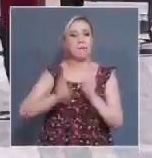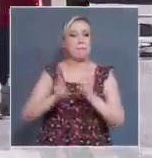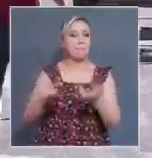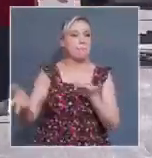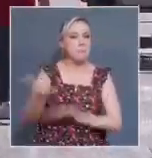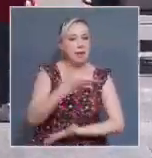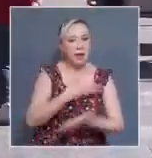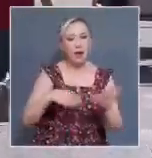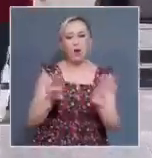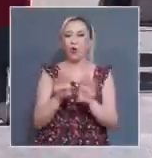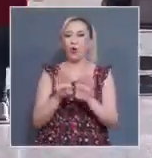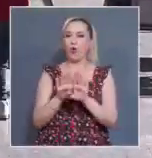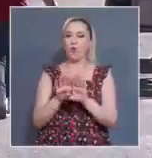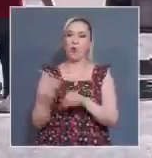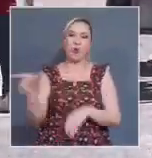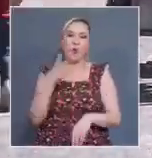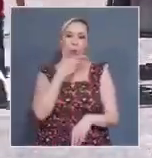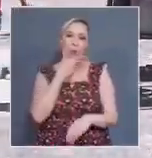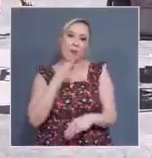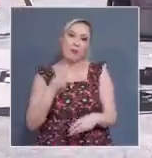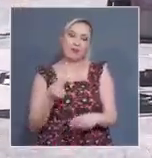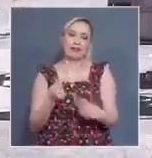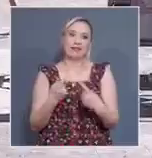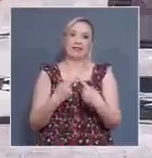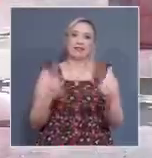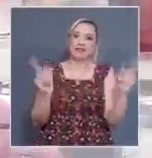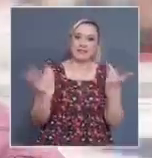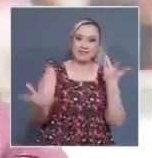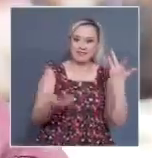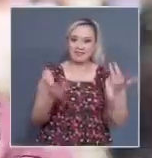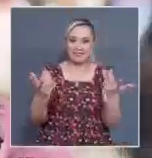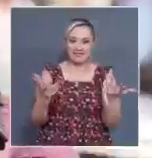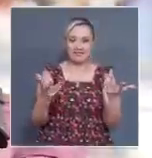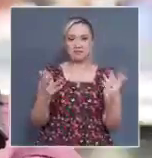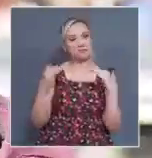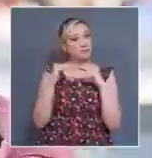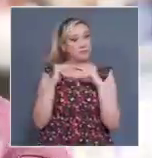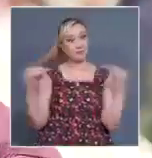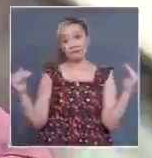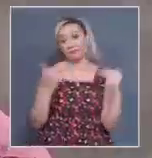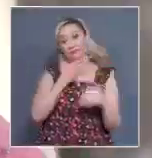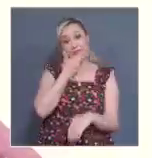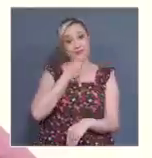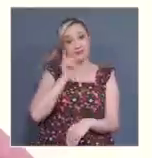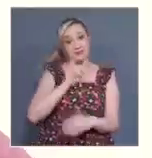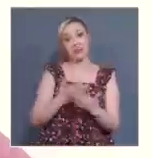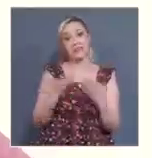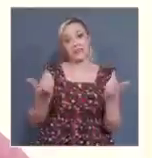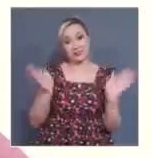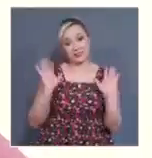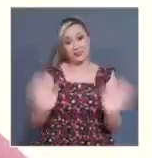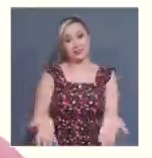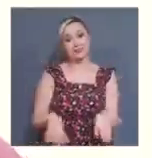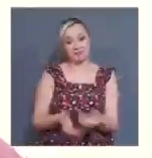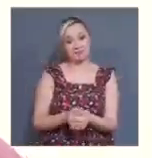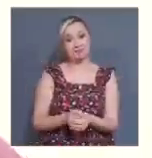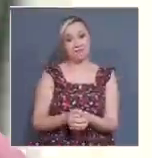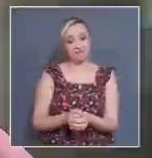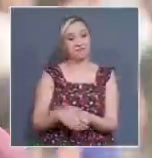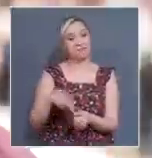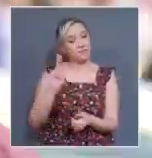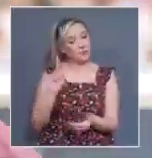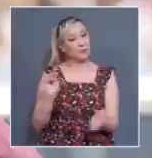redefiniciones en sociedad en función de la igualdad, especialistas afirmaron que aún hay mucho